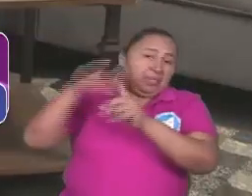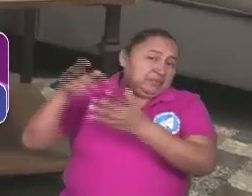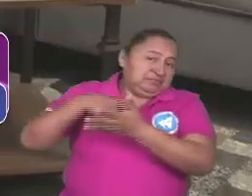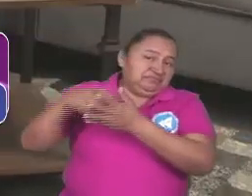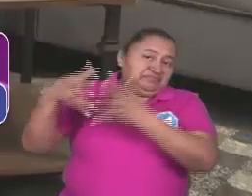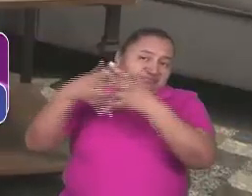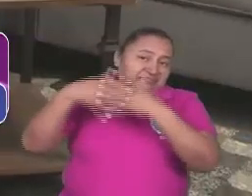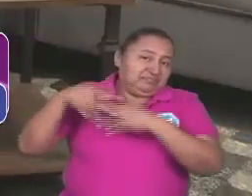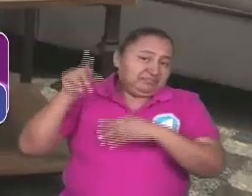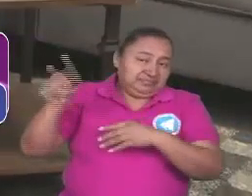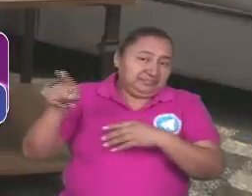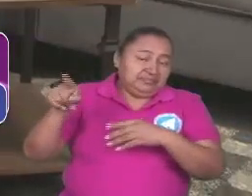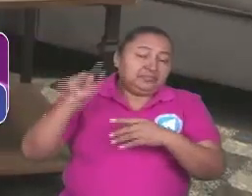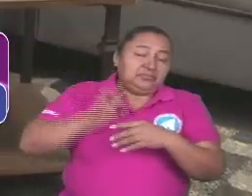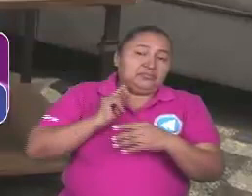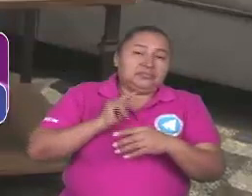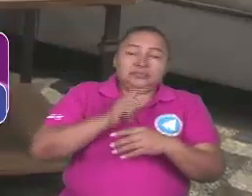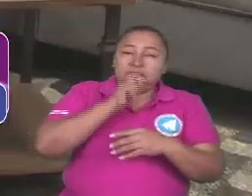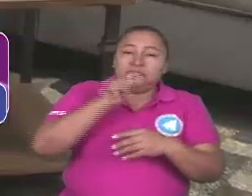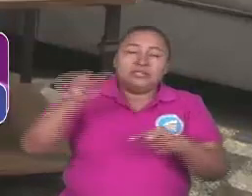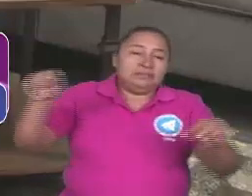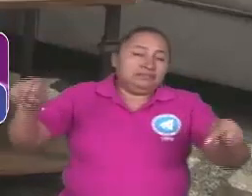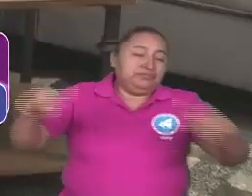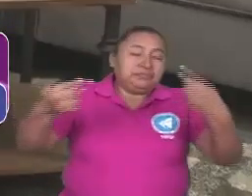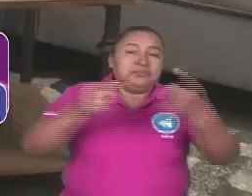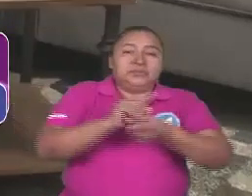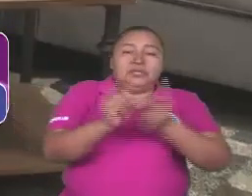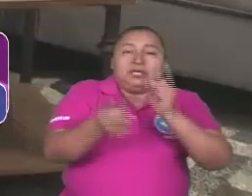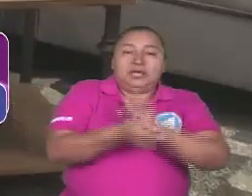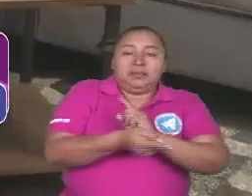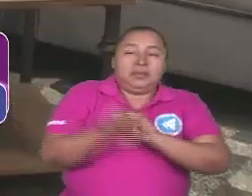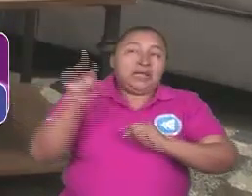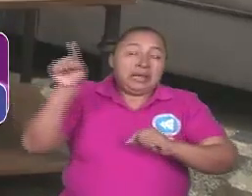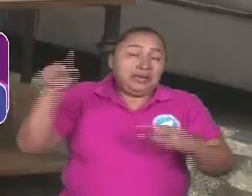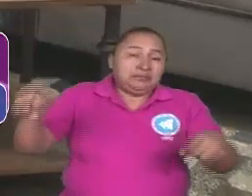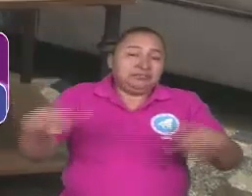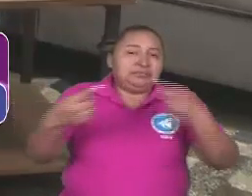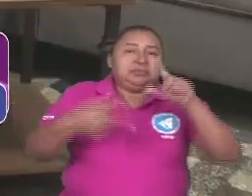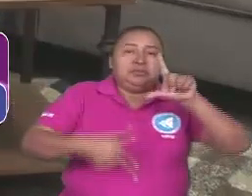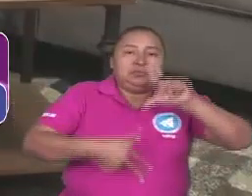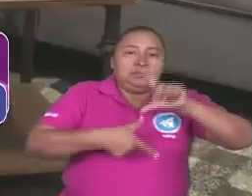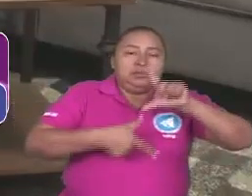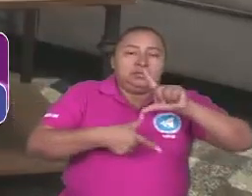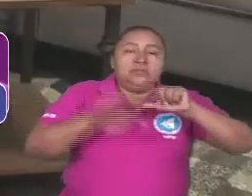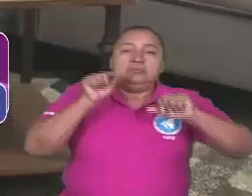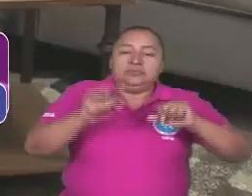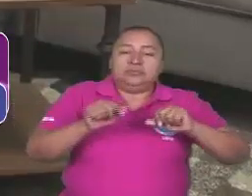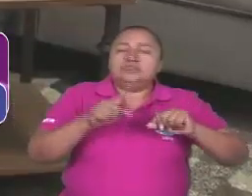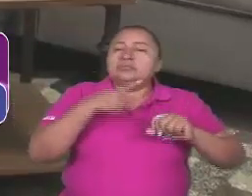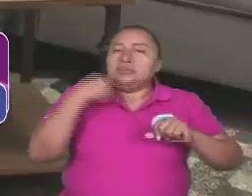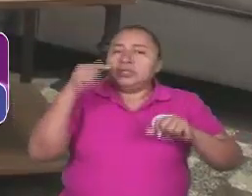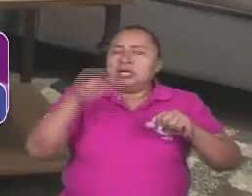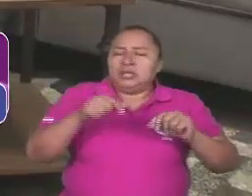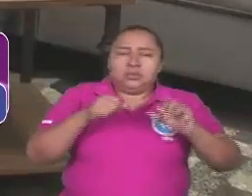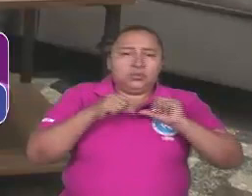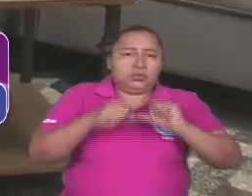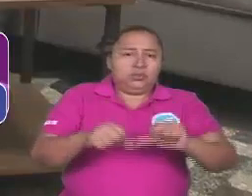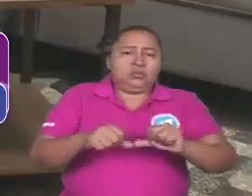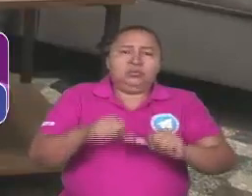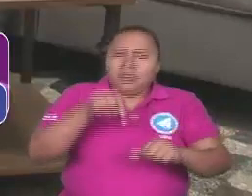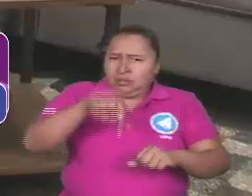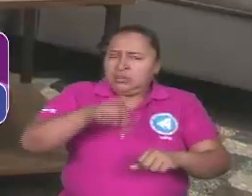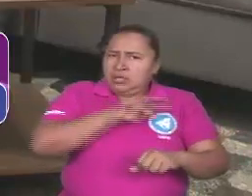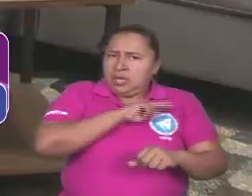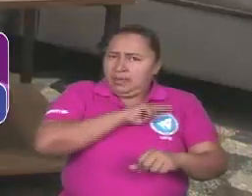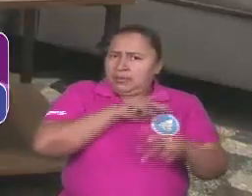que ha sido el enemigo de los cambios de la revolución, que ha sido el enemigo de América Latina, efectivamente todavía persisten. Aquí hay gente